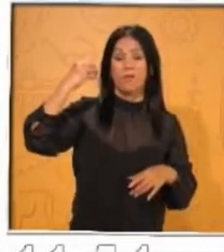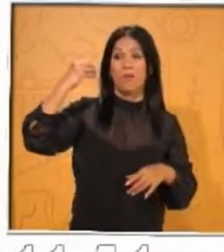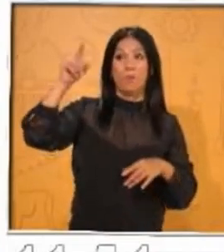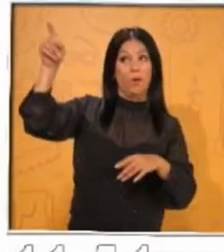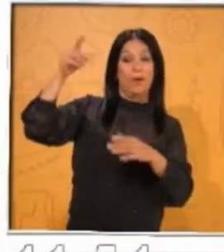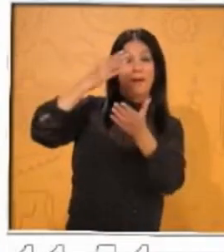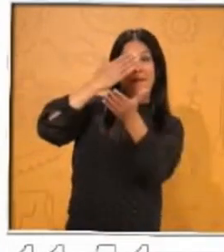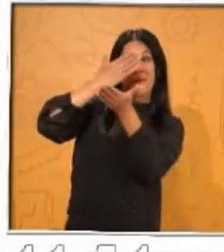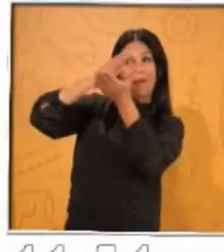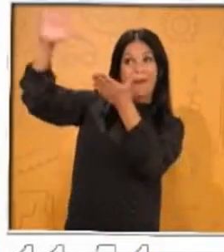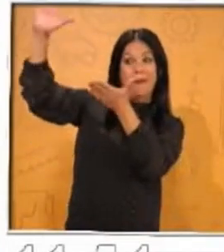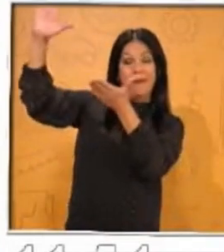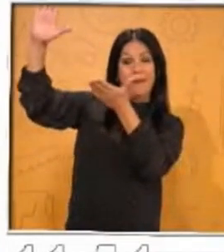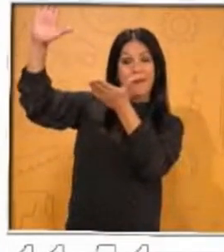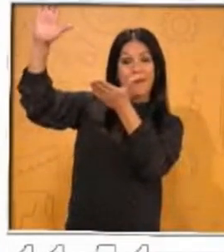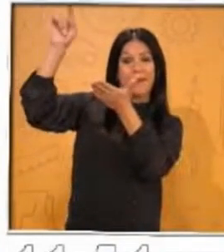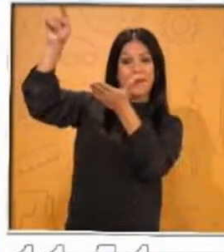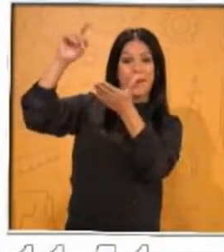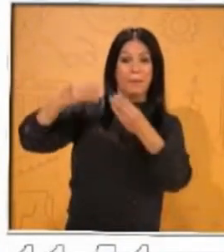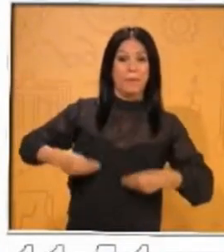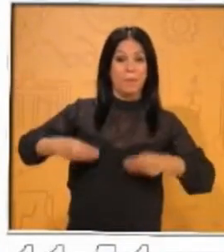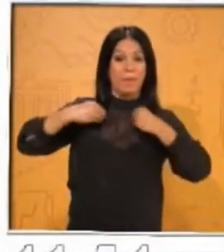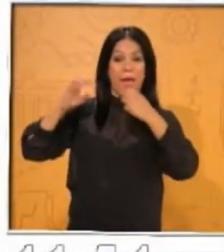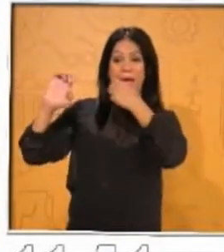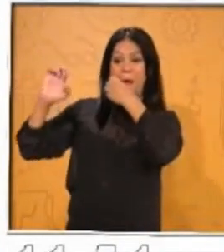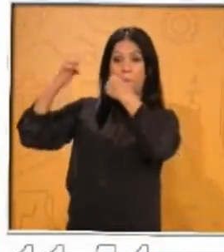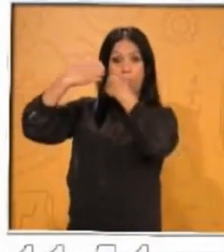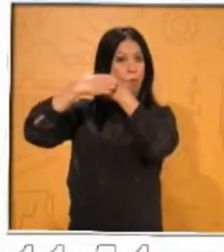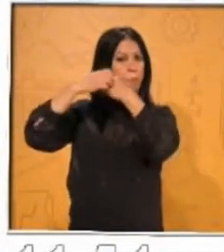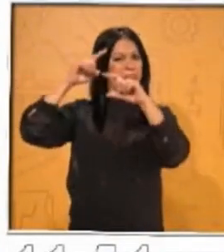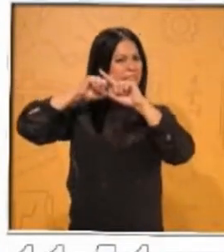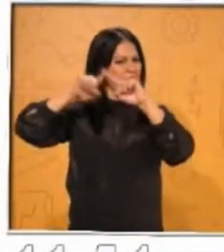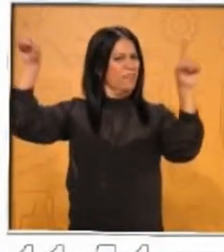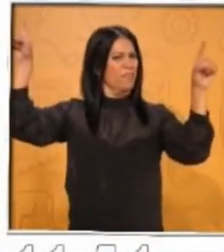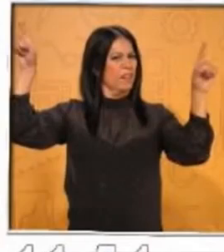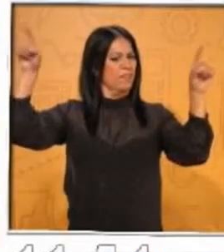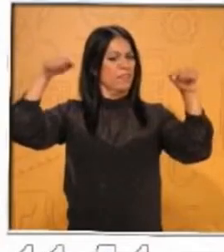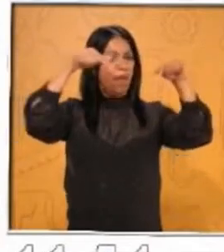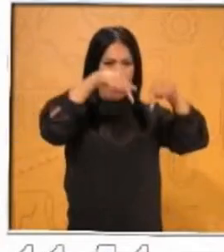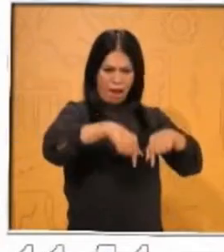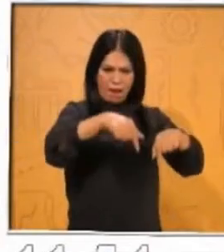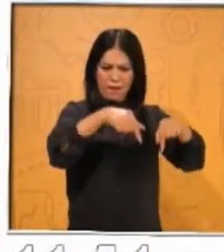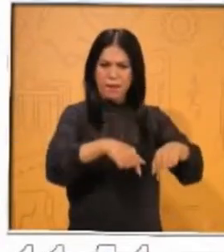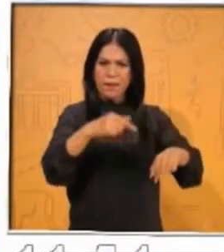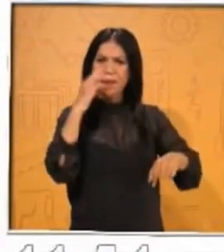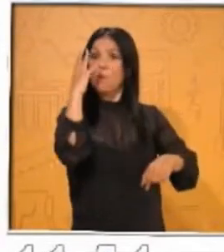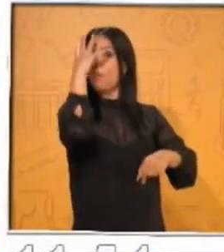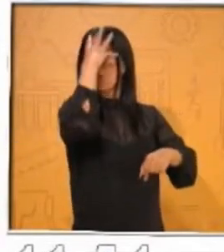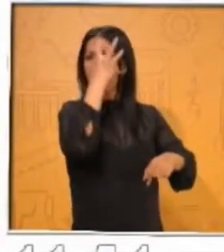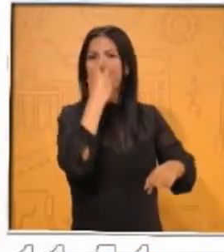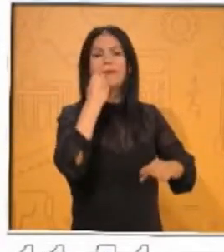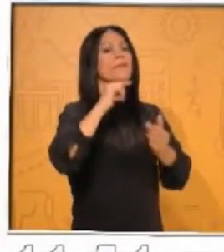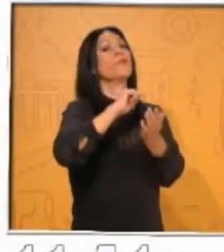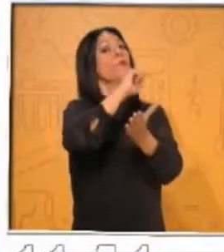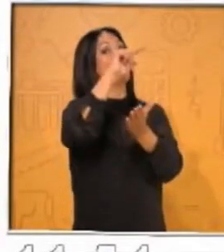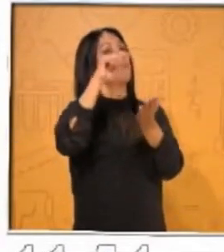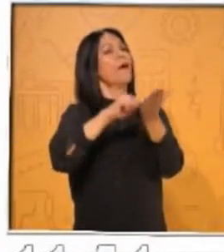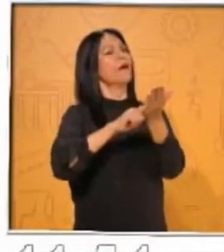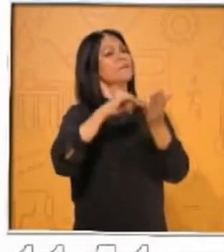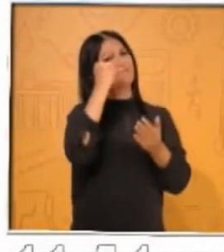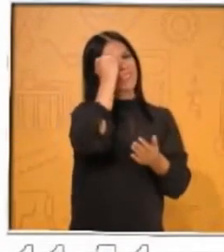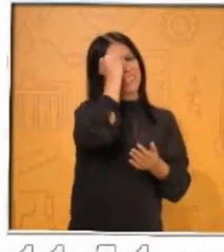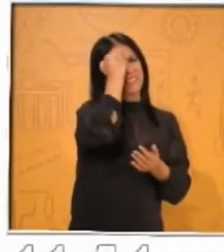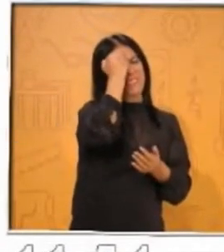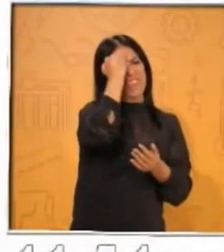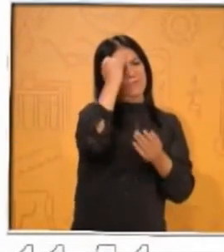divisaba, que él veía que decía, ¿será la India donde he llegado? ¡Qué bonito lugar!